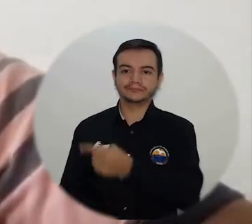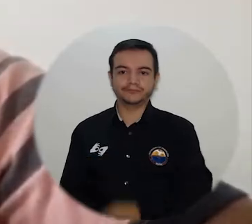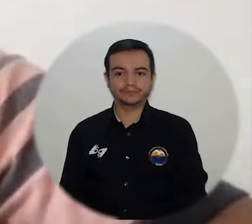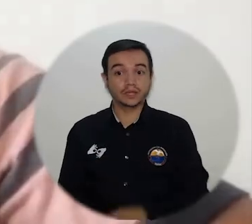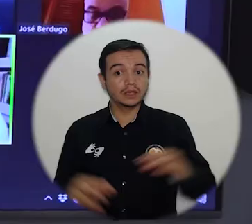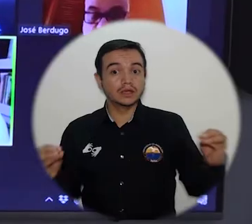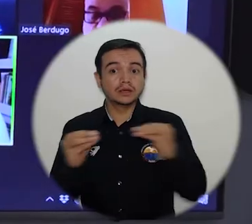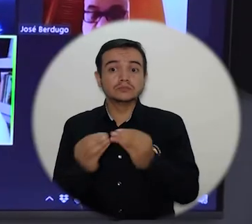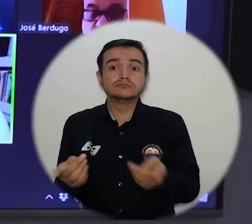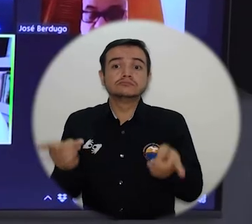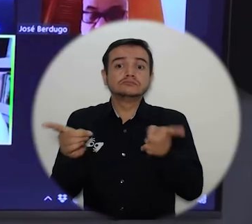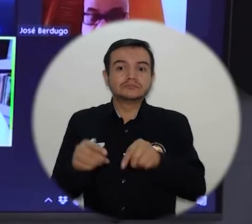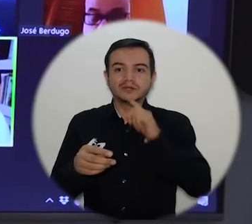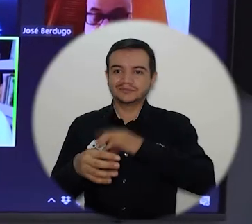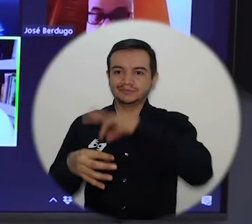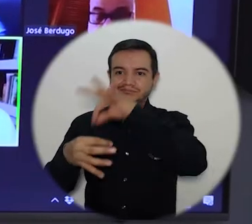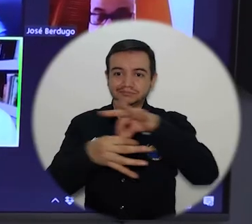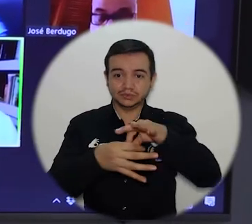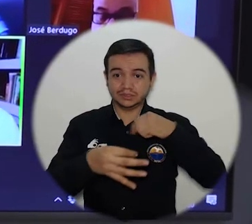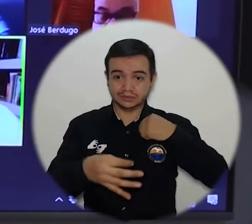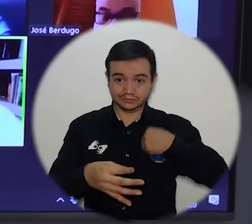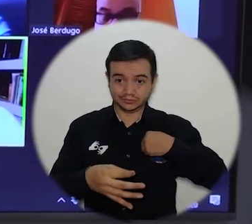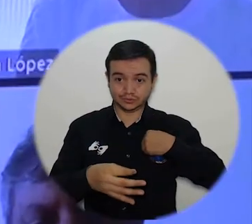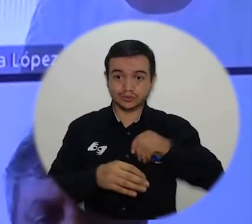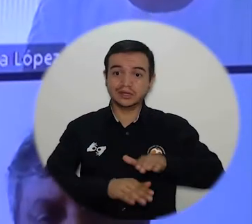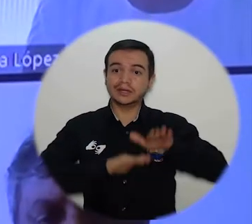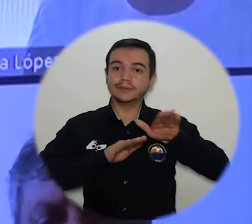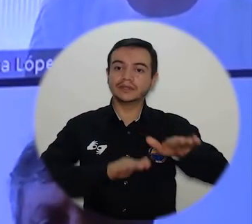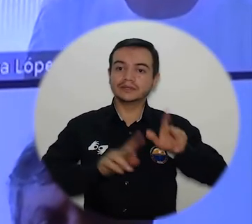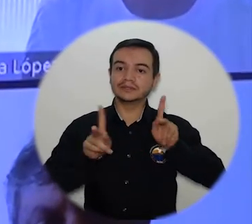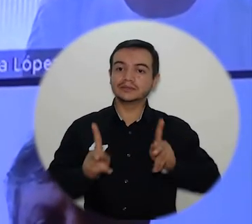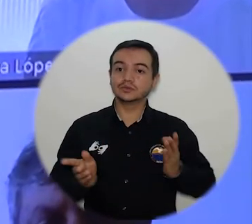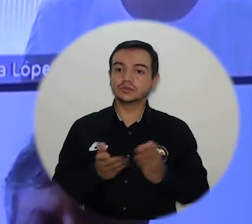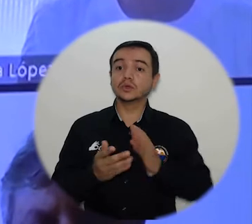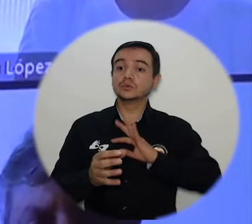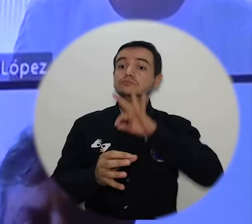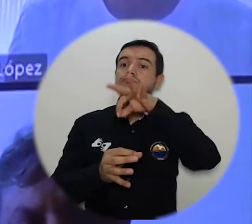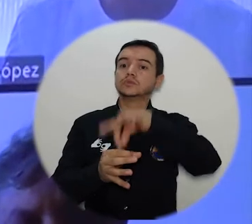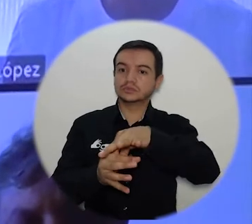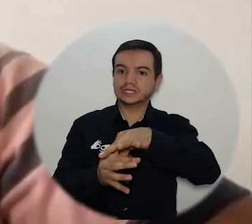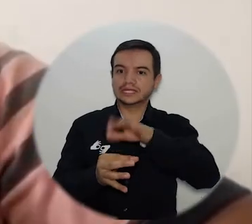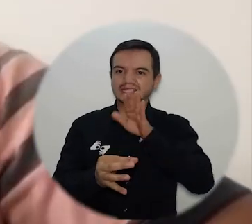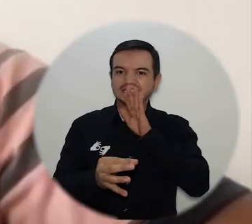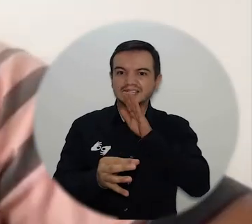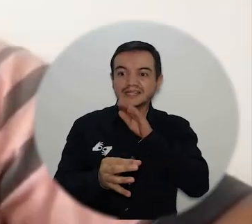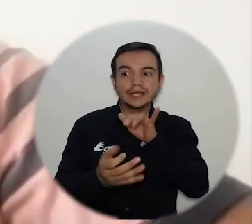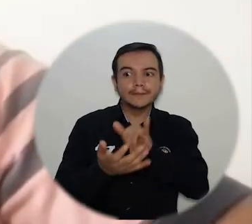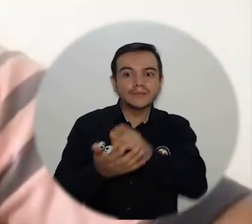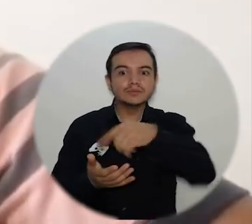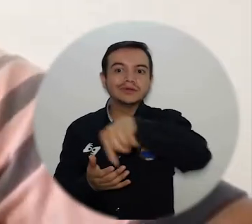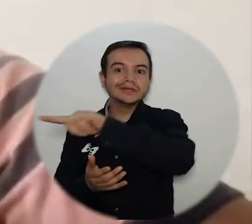Asimismo, se desarrolló la elección en donde yo, como representante estudiantil, voté por el que los